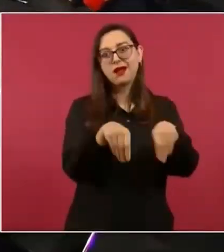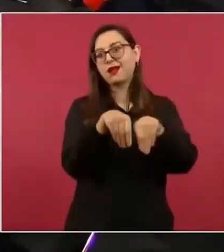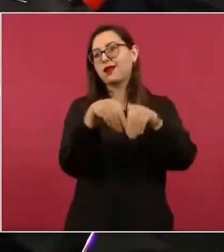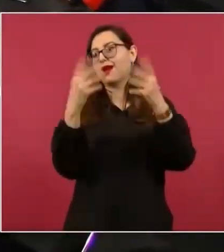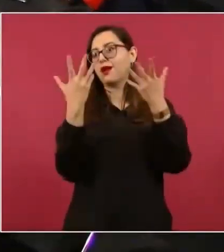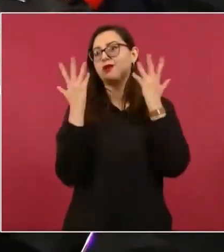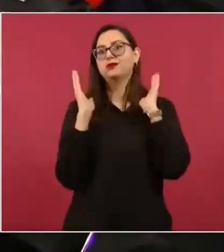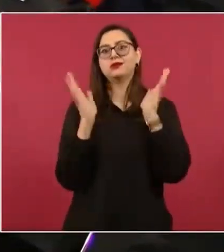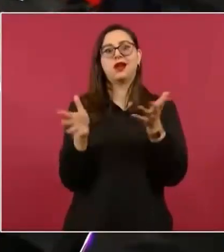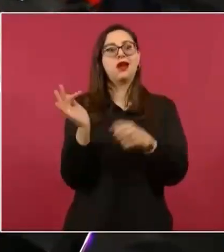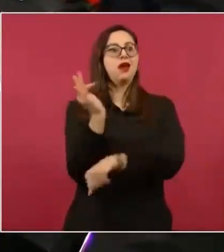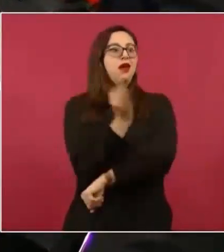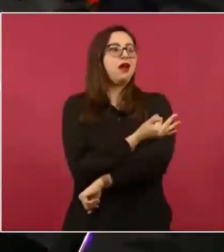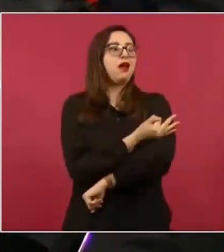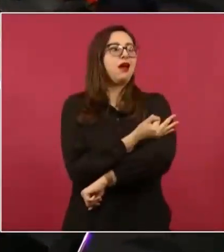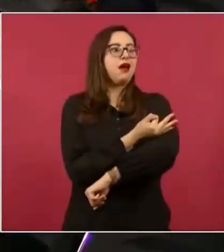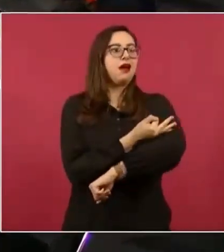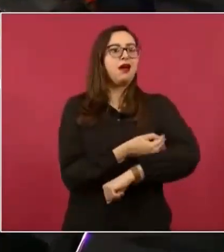de los mexicanos.